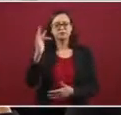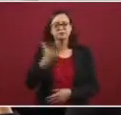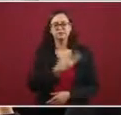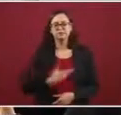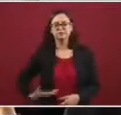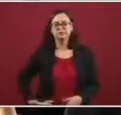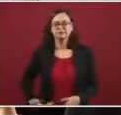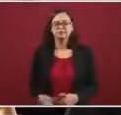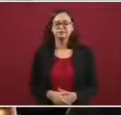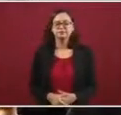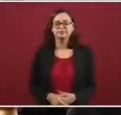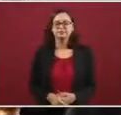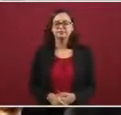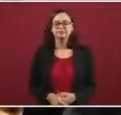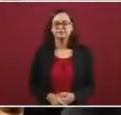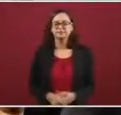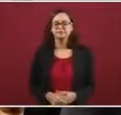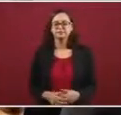gracias.